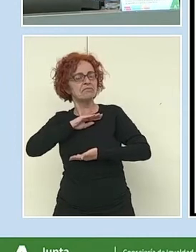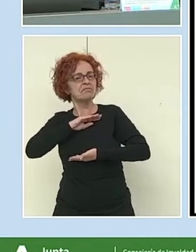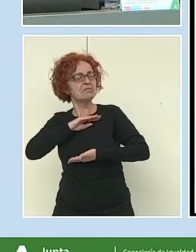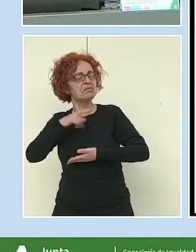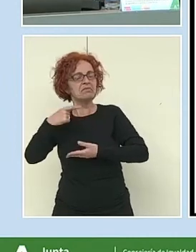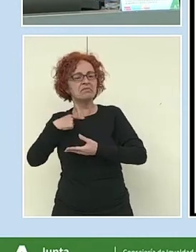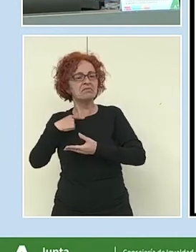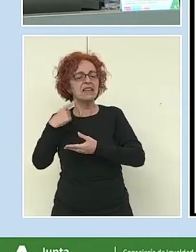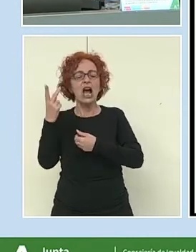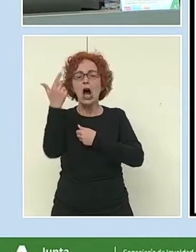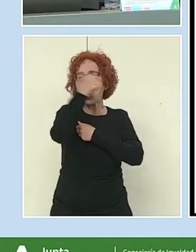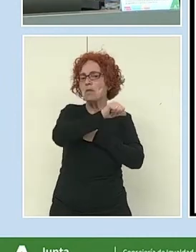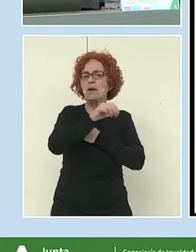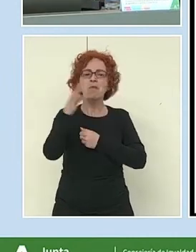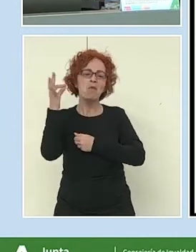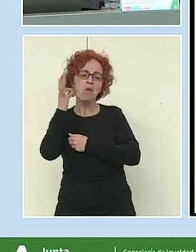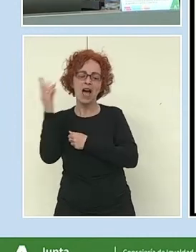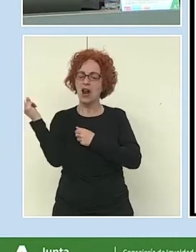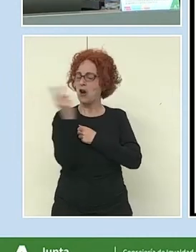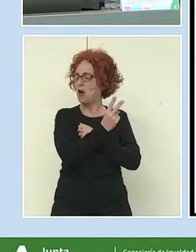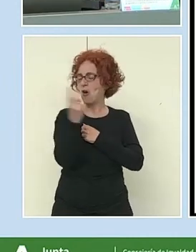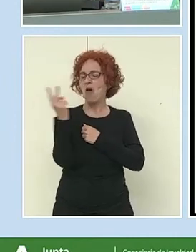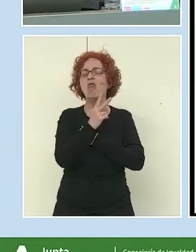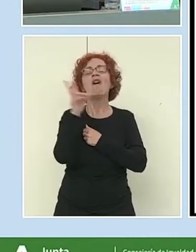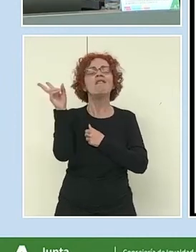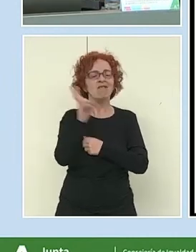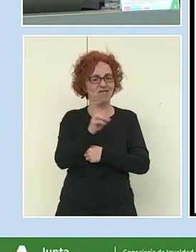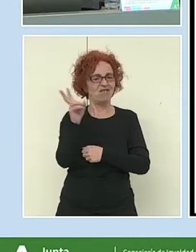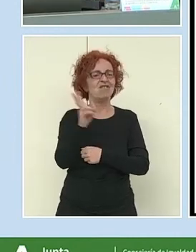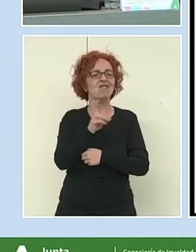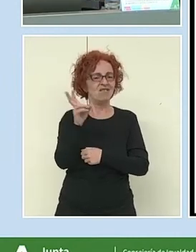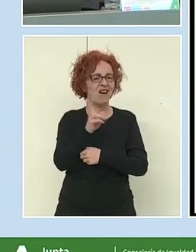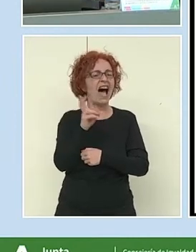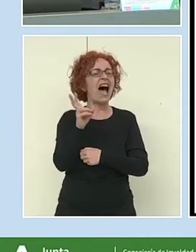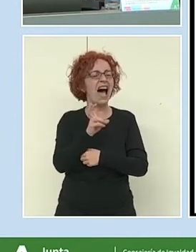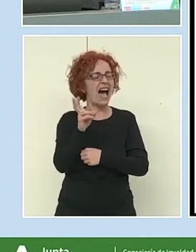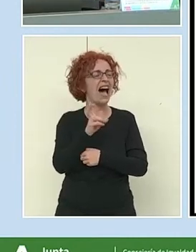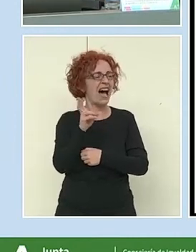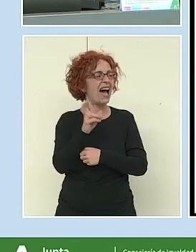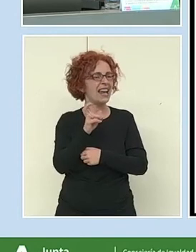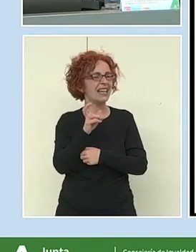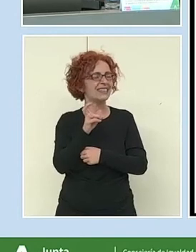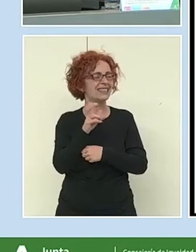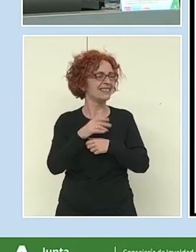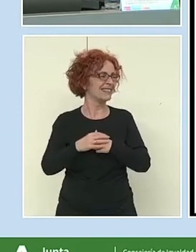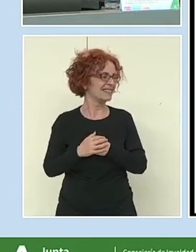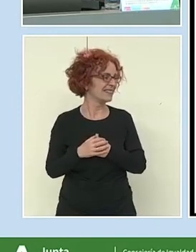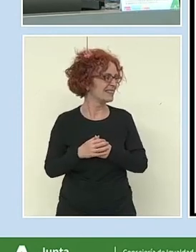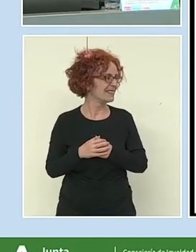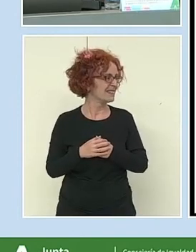¿no? Porque, como bien decía la compañera, si no estamos, no... No, hay muchas cosas que se escapan.